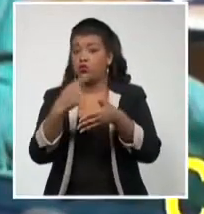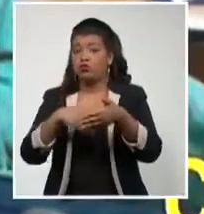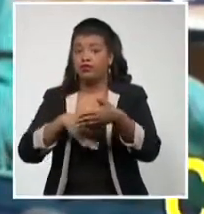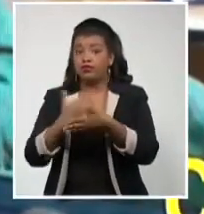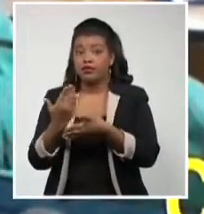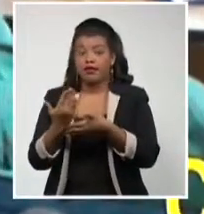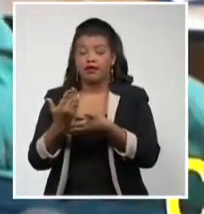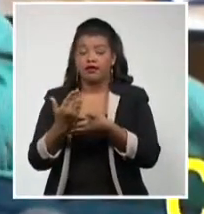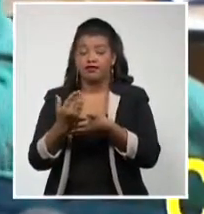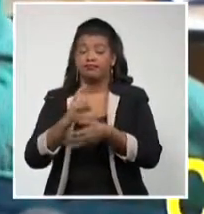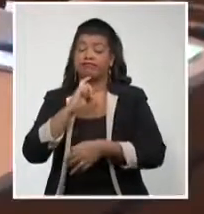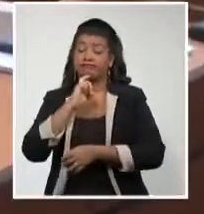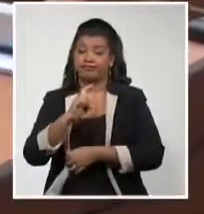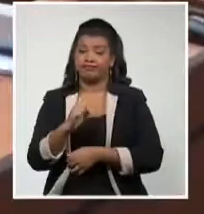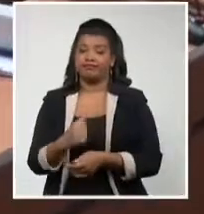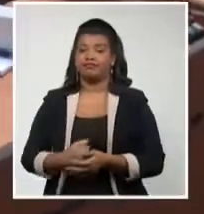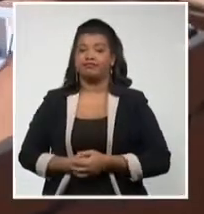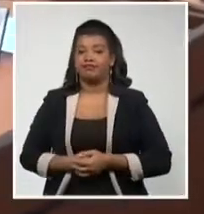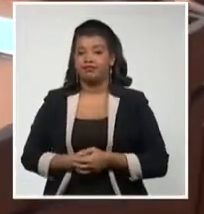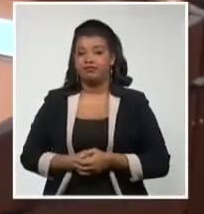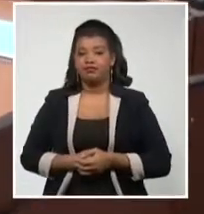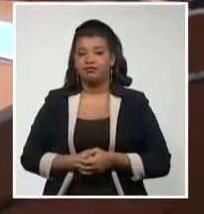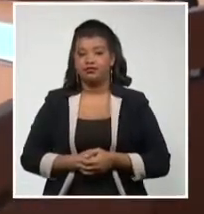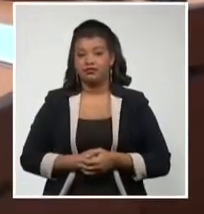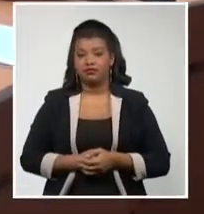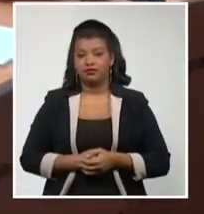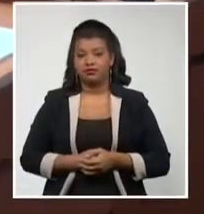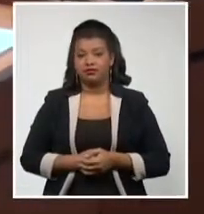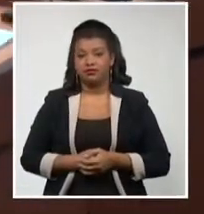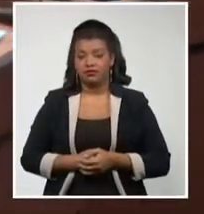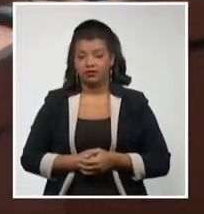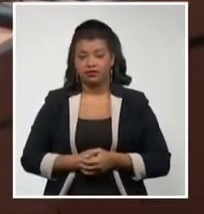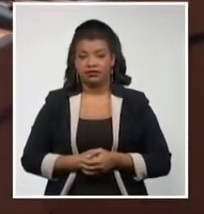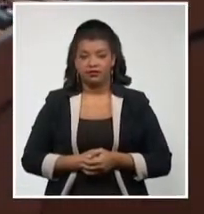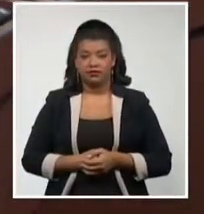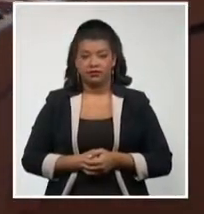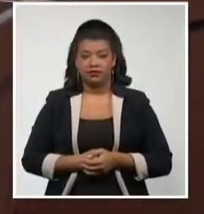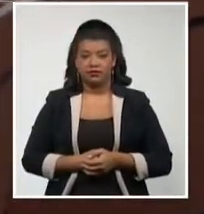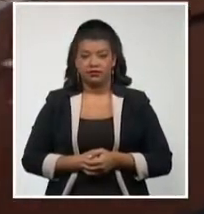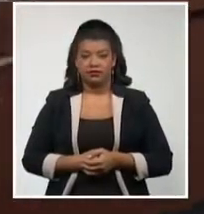precedentes en estos nueve meses. William Rodríguez Fernández, Sistema Informativo de la Tierra.